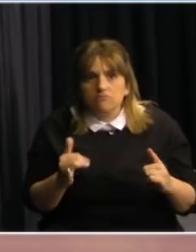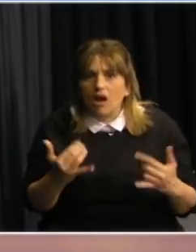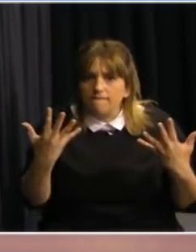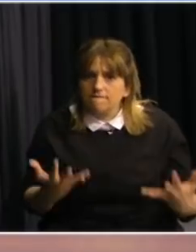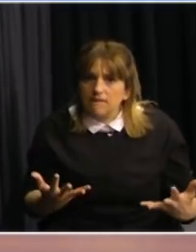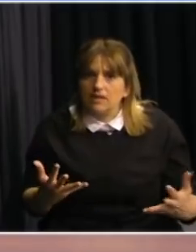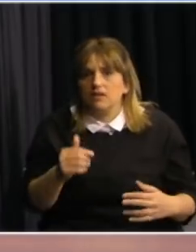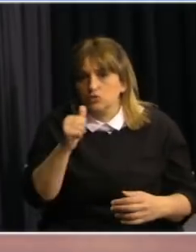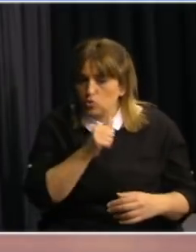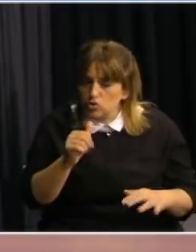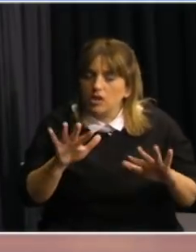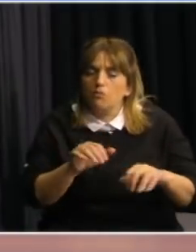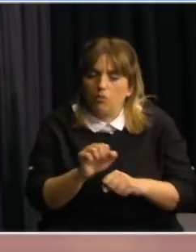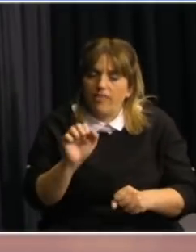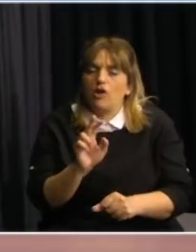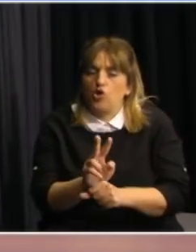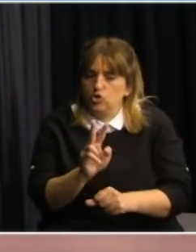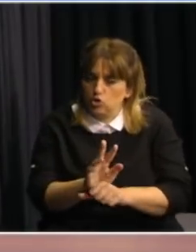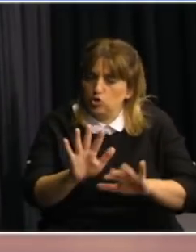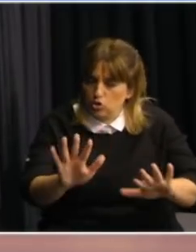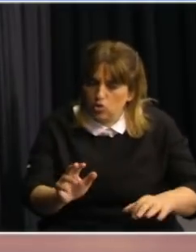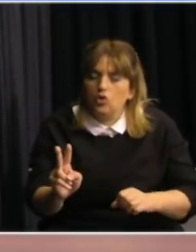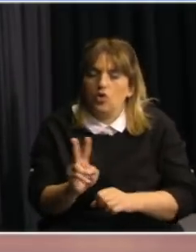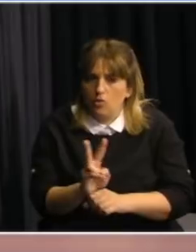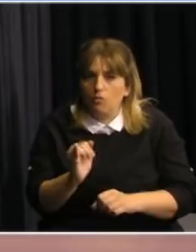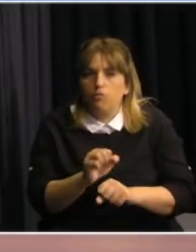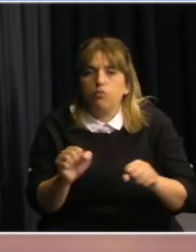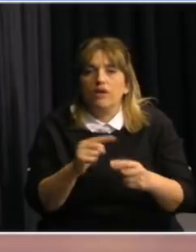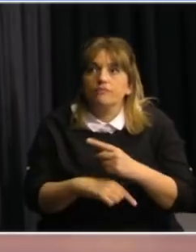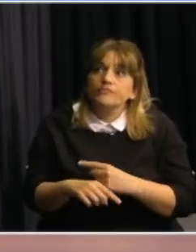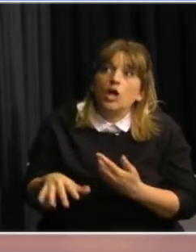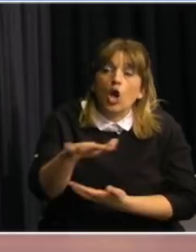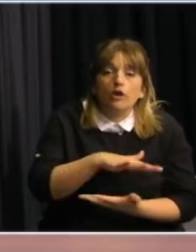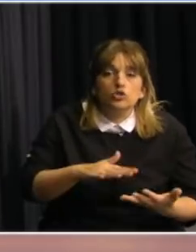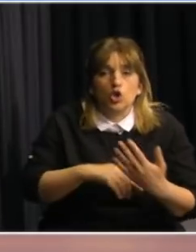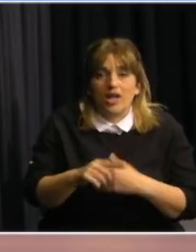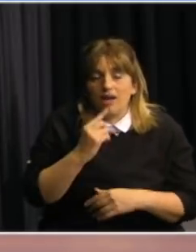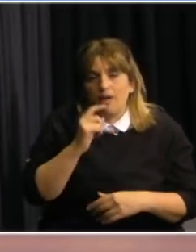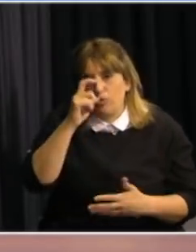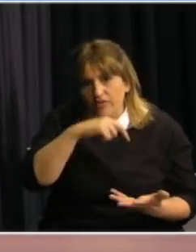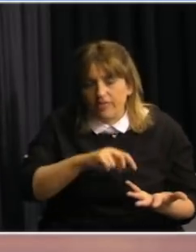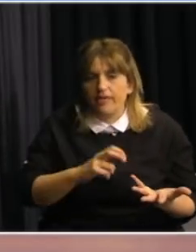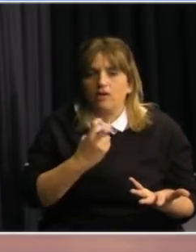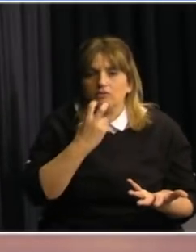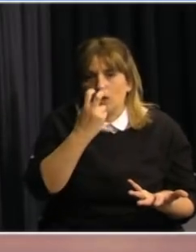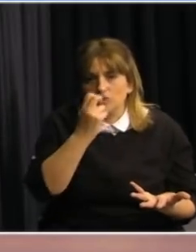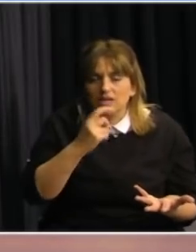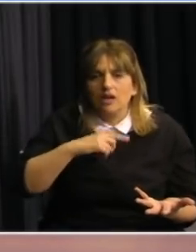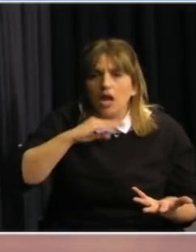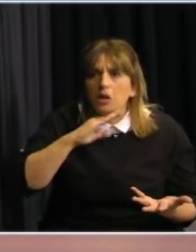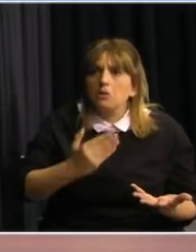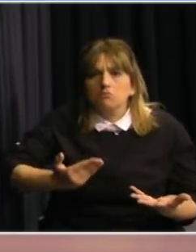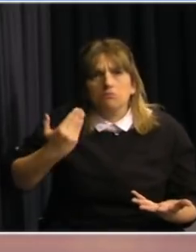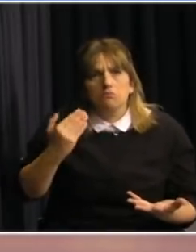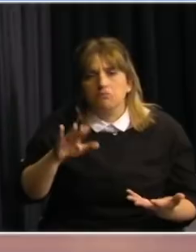estas cosas se pueden controlar. En la zona metropolitana, si miramos el indicador, hace dos semanas no era tan serio como